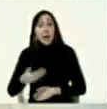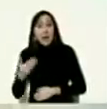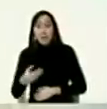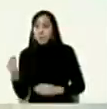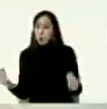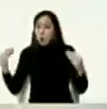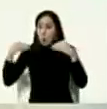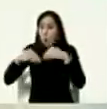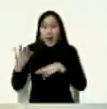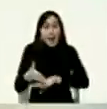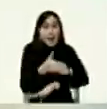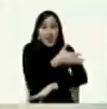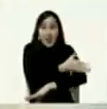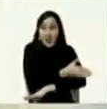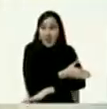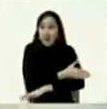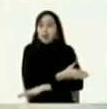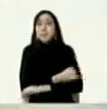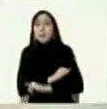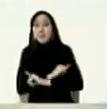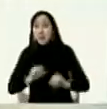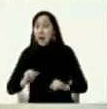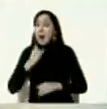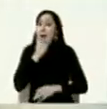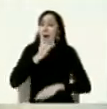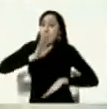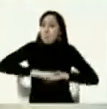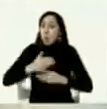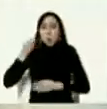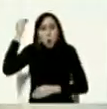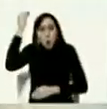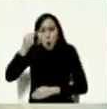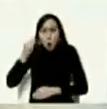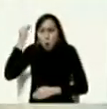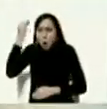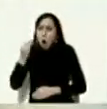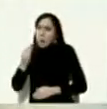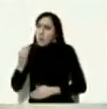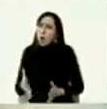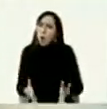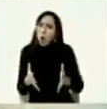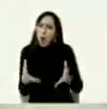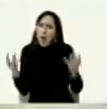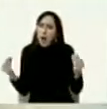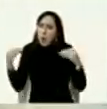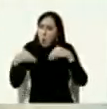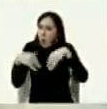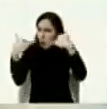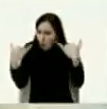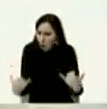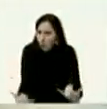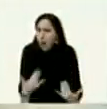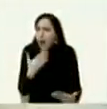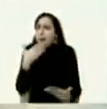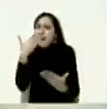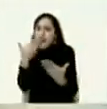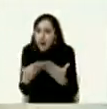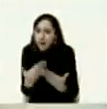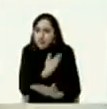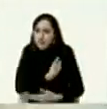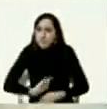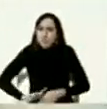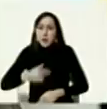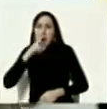fracasaron porque a su opinión esta vez se puede lograr un acuerdo gracias señor presidente